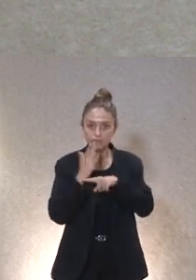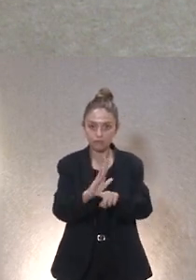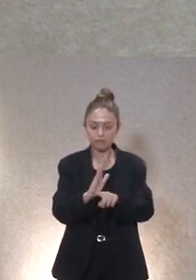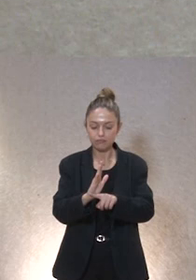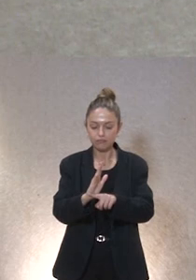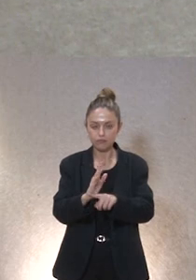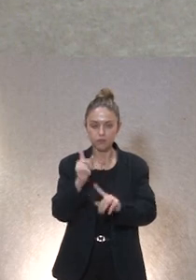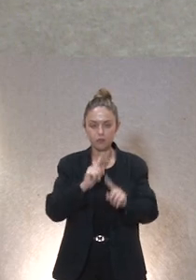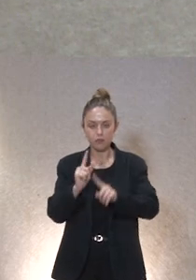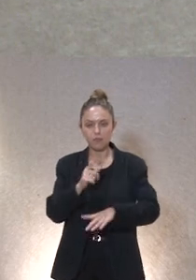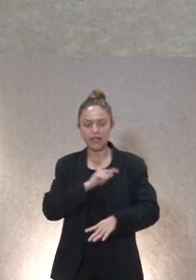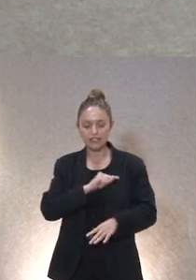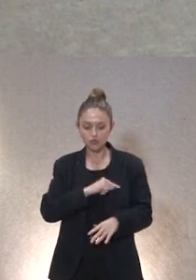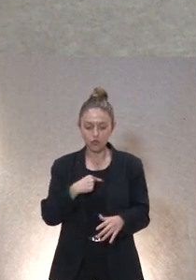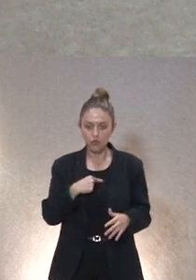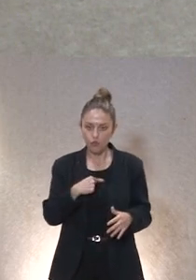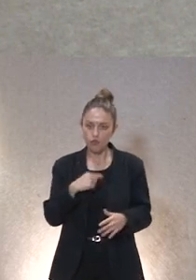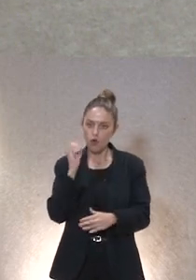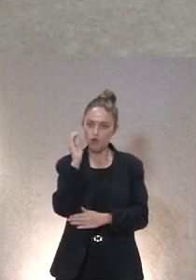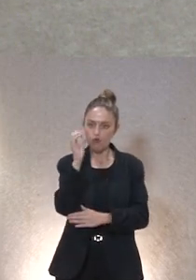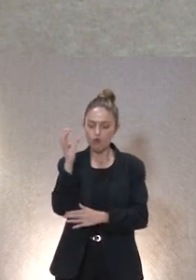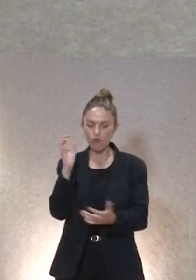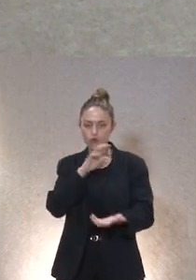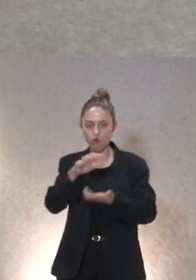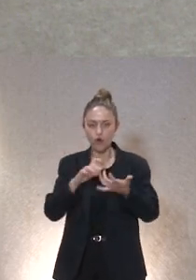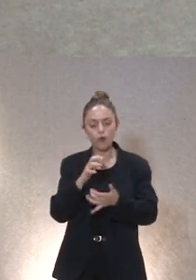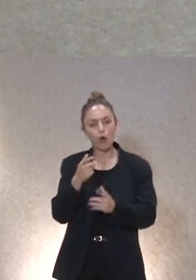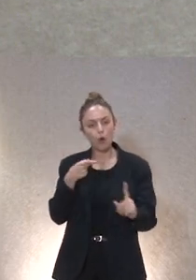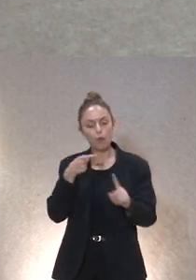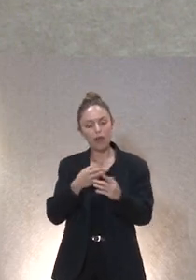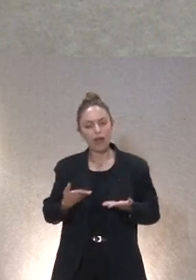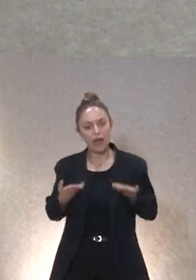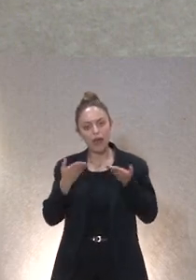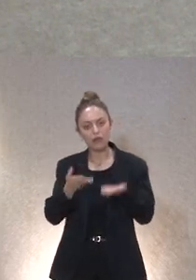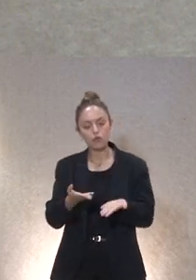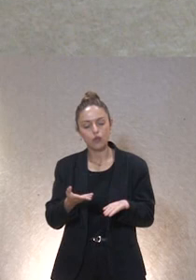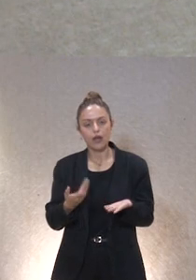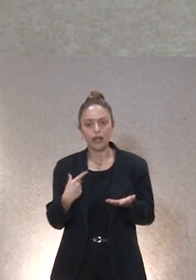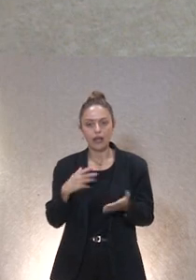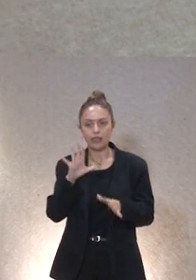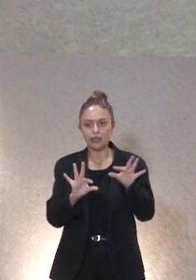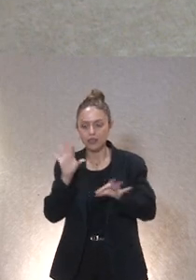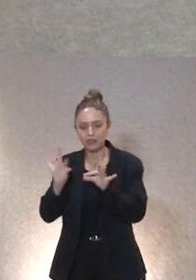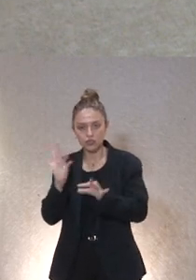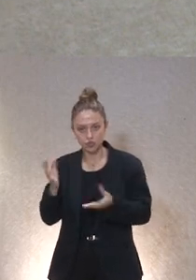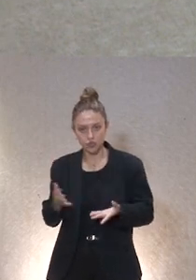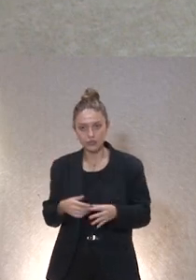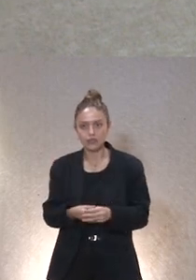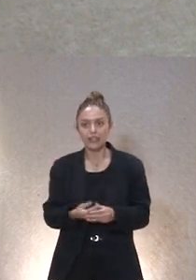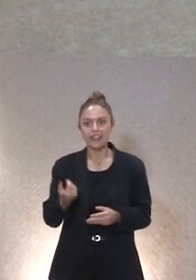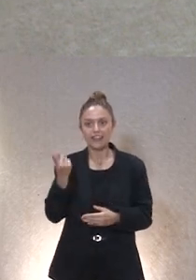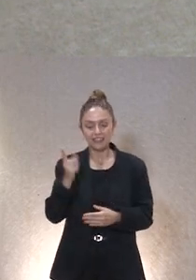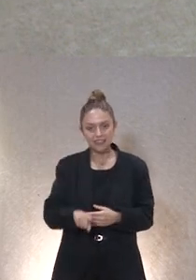es un foro extraordinario para resolver esos problemas y para ayudar en esa toma de decisiones ¿no? y por otro lado también